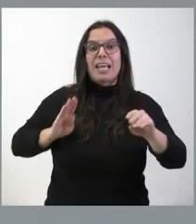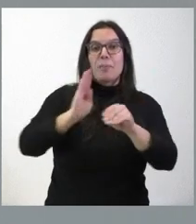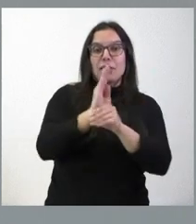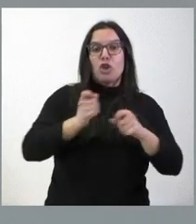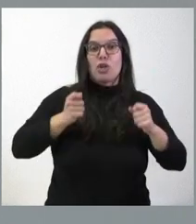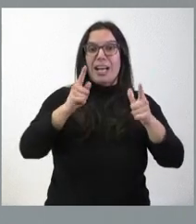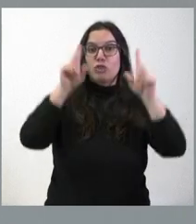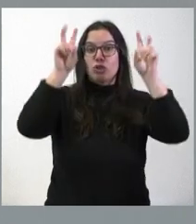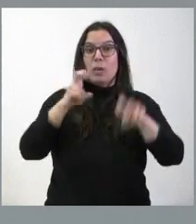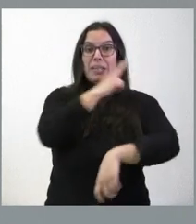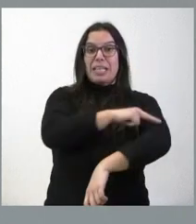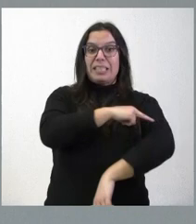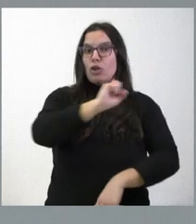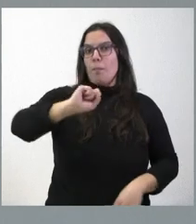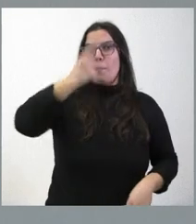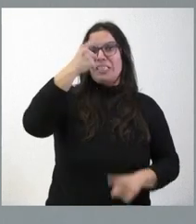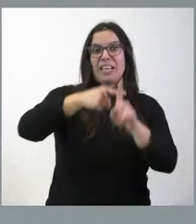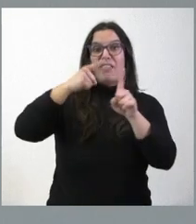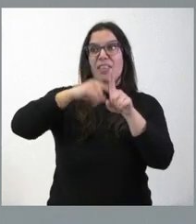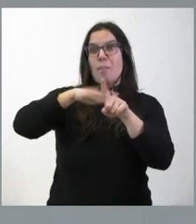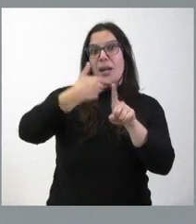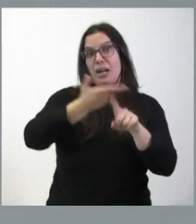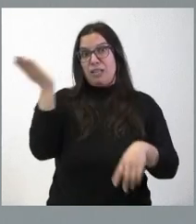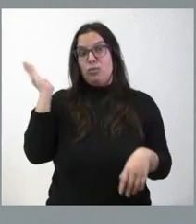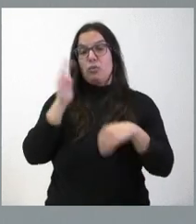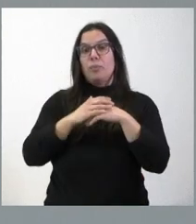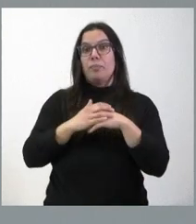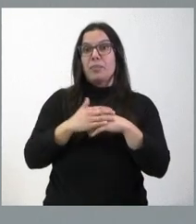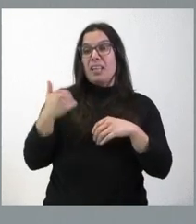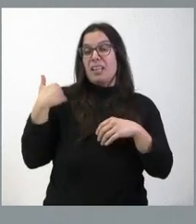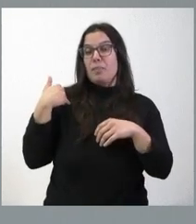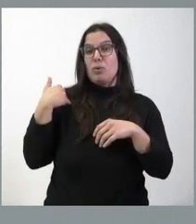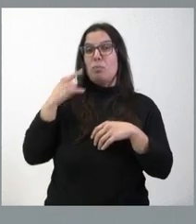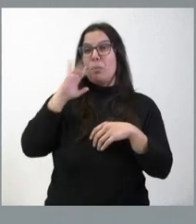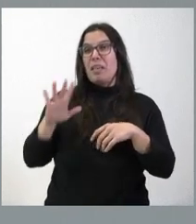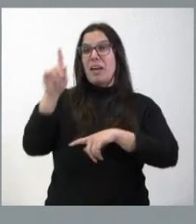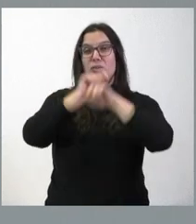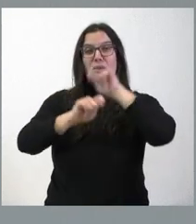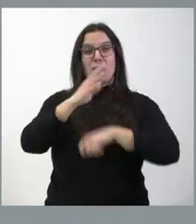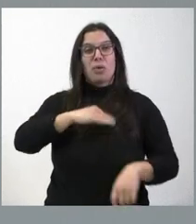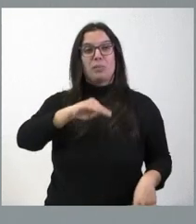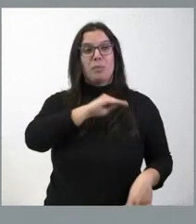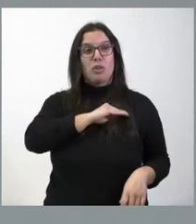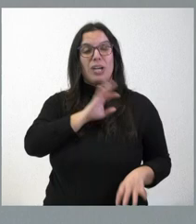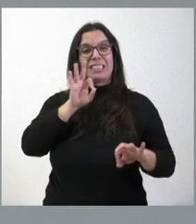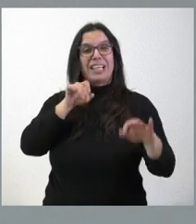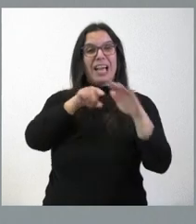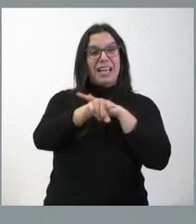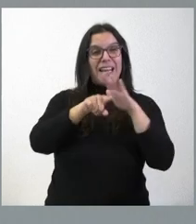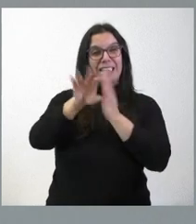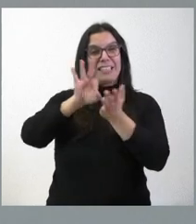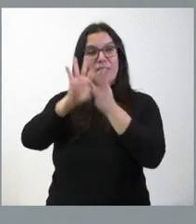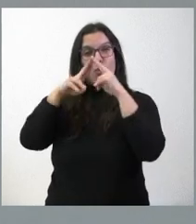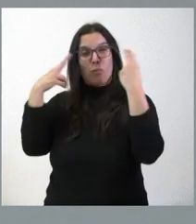gasto en materia sanitaria, que es una referencia para el resto. No hace mucho creo que era la Asociación Española de Gerentes de Servicios